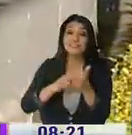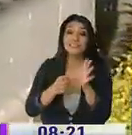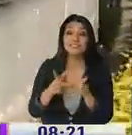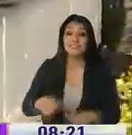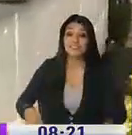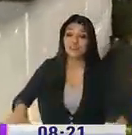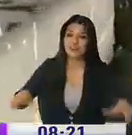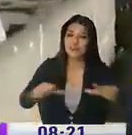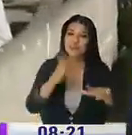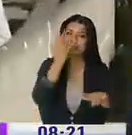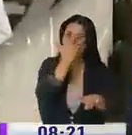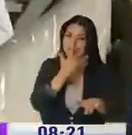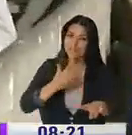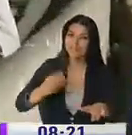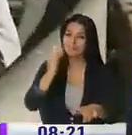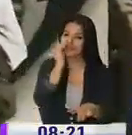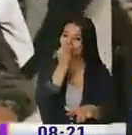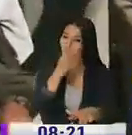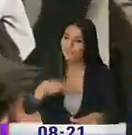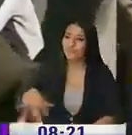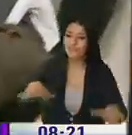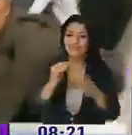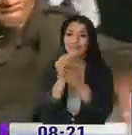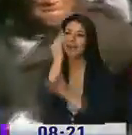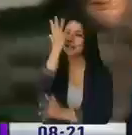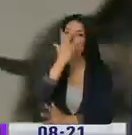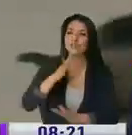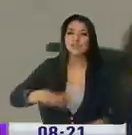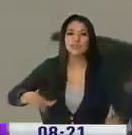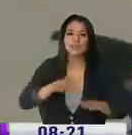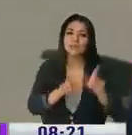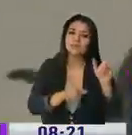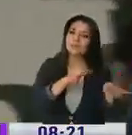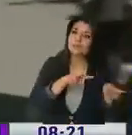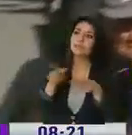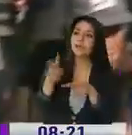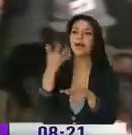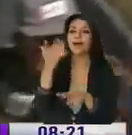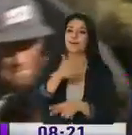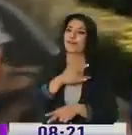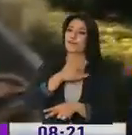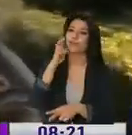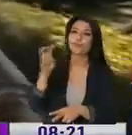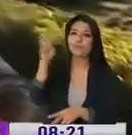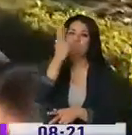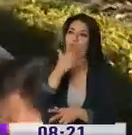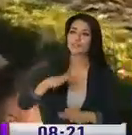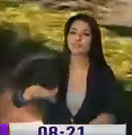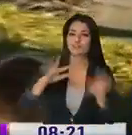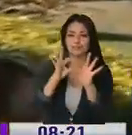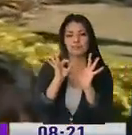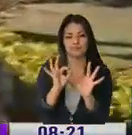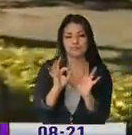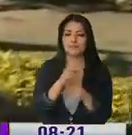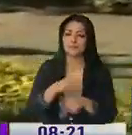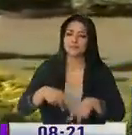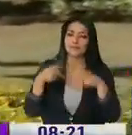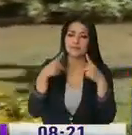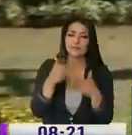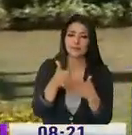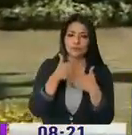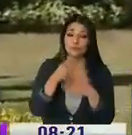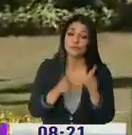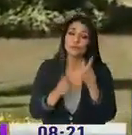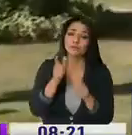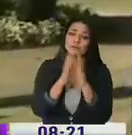de la ciudad tener las plantas, las flores, los árboles. Es la vida de la ciudad, las plantas. Así que, por favor, si los ciudadanos nos